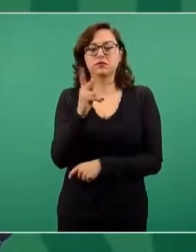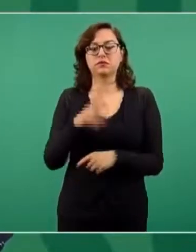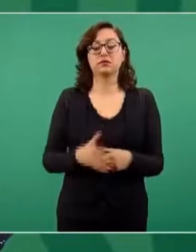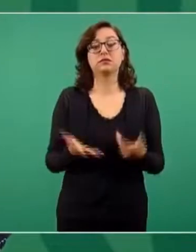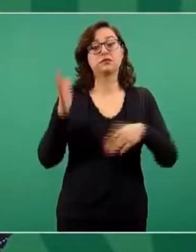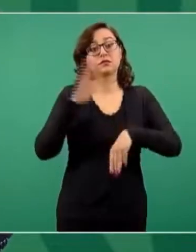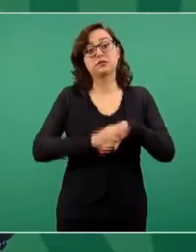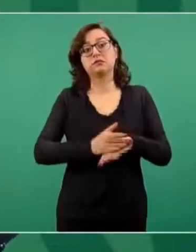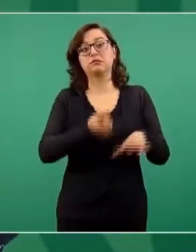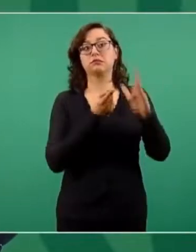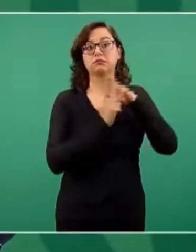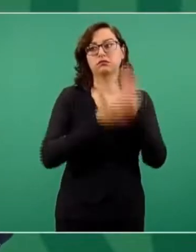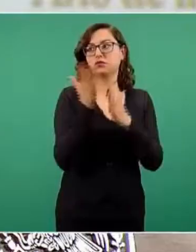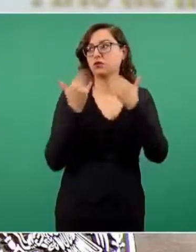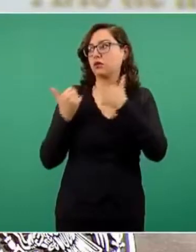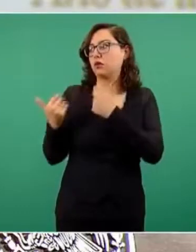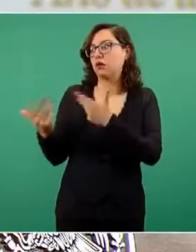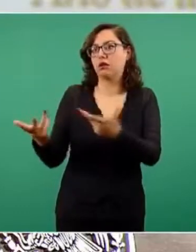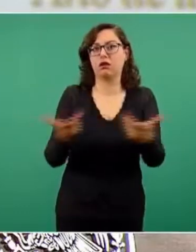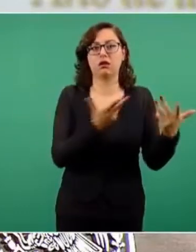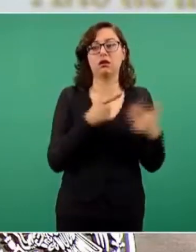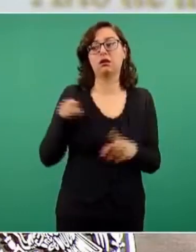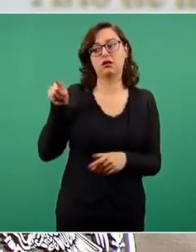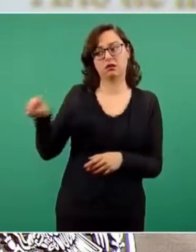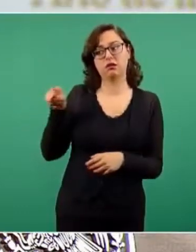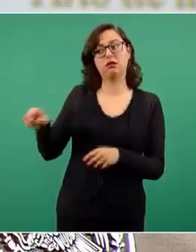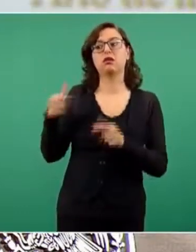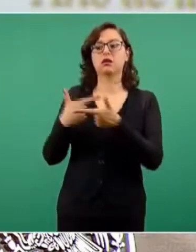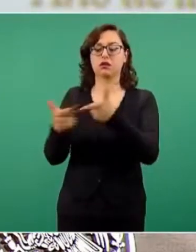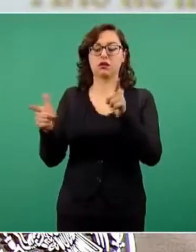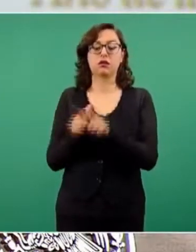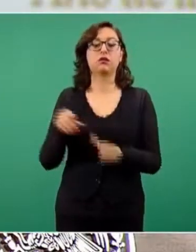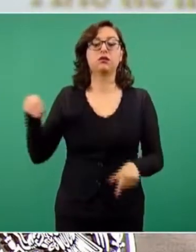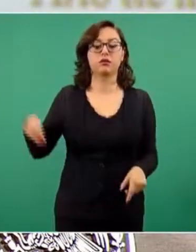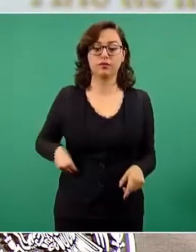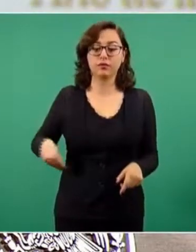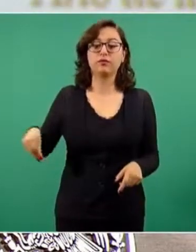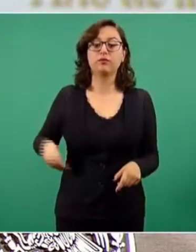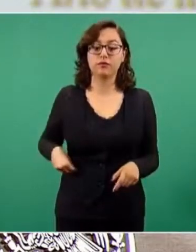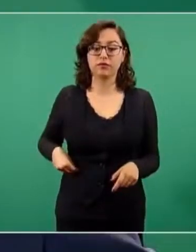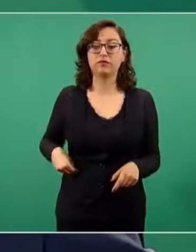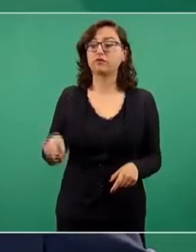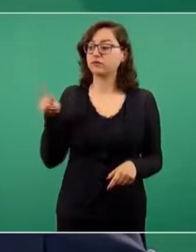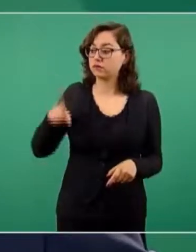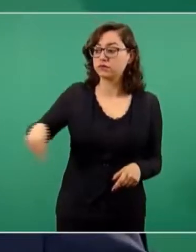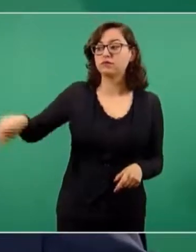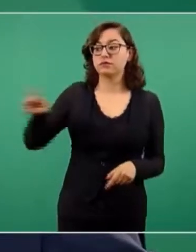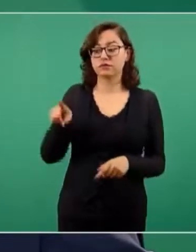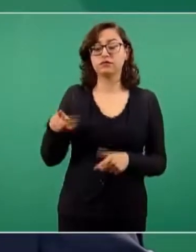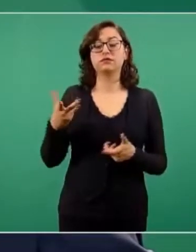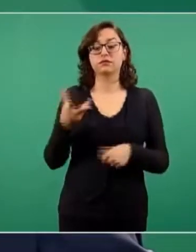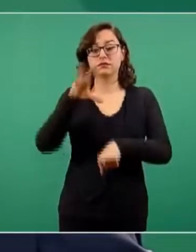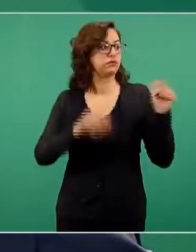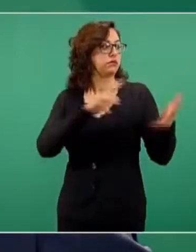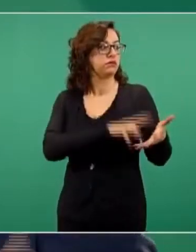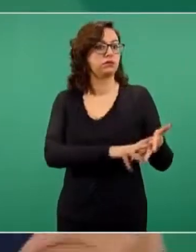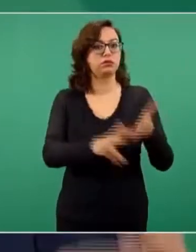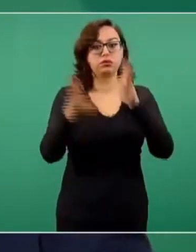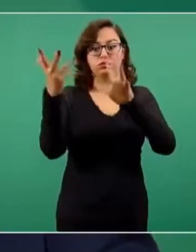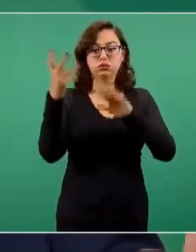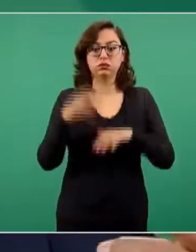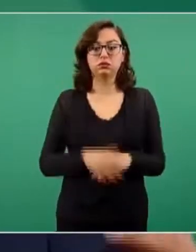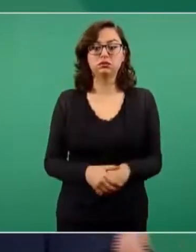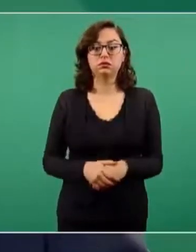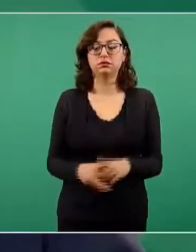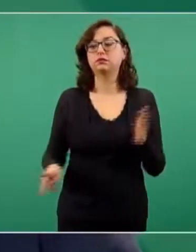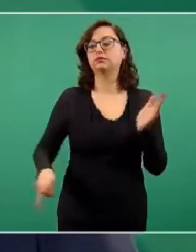migración como nunca, y por este grupo y por su saqueo se desató la violencia, por los